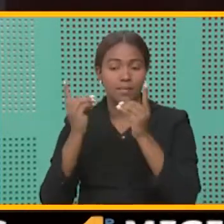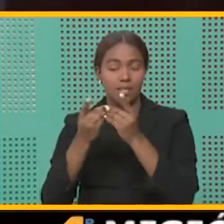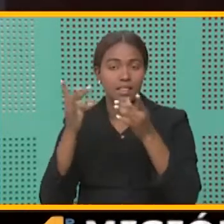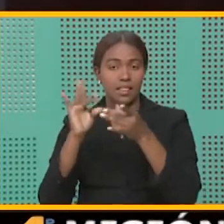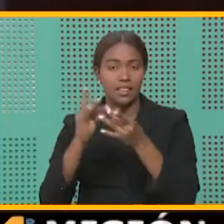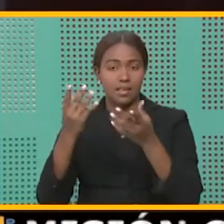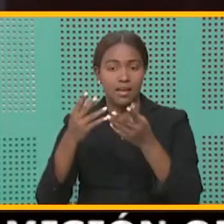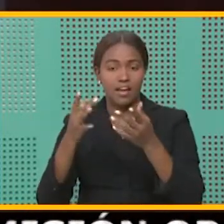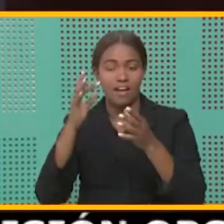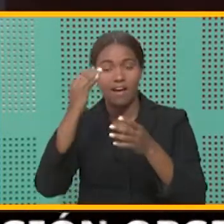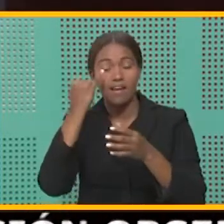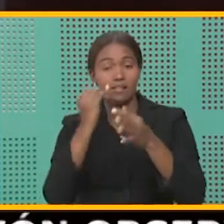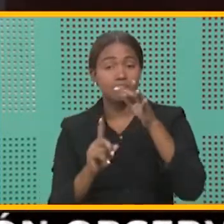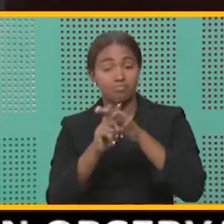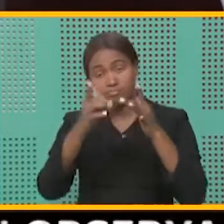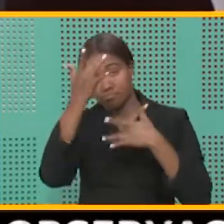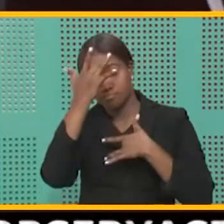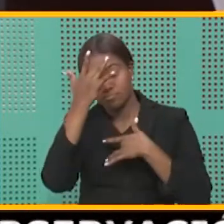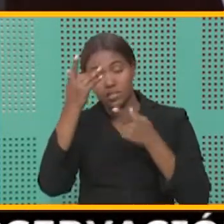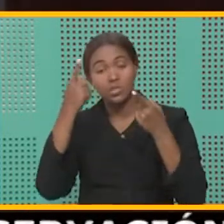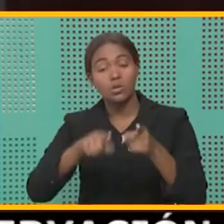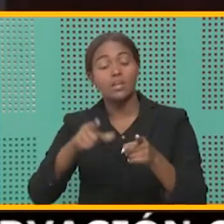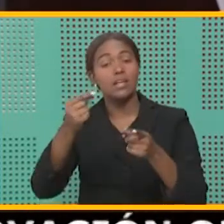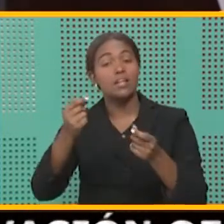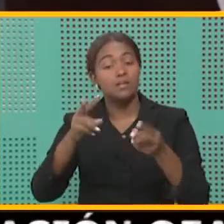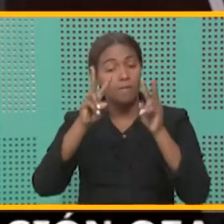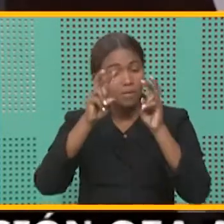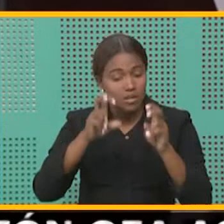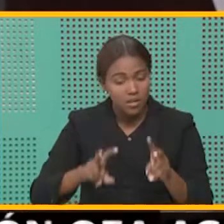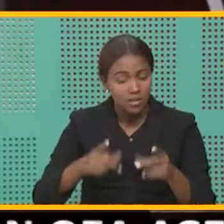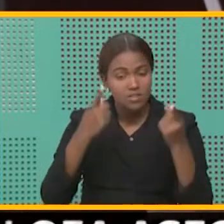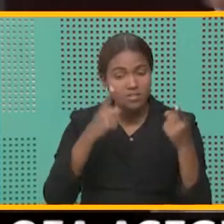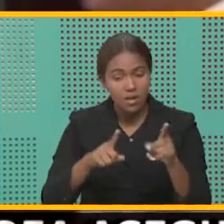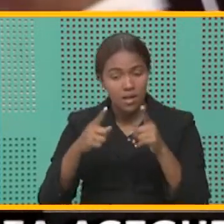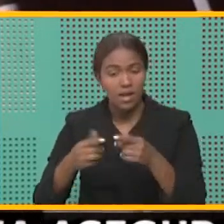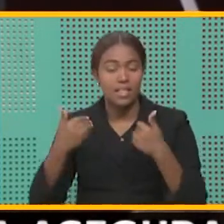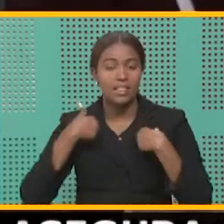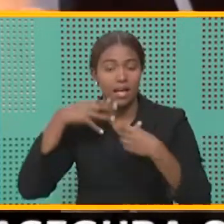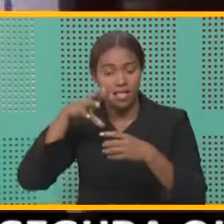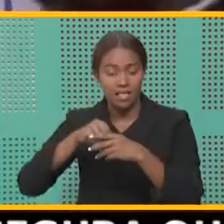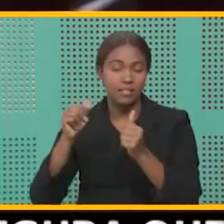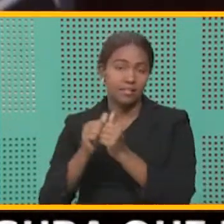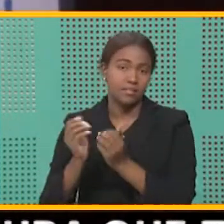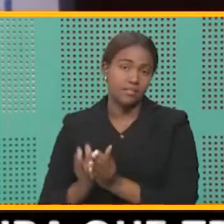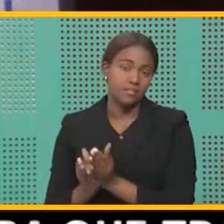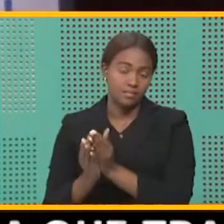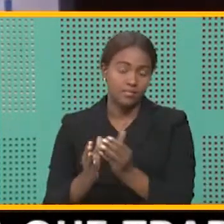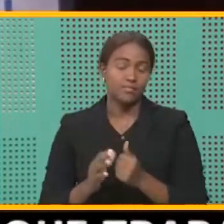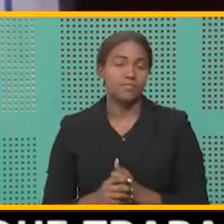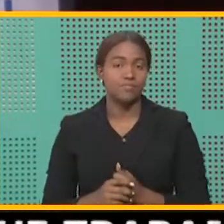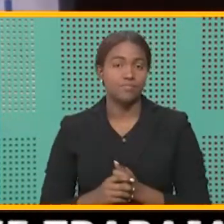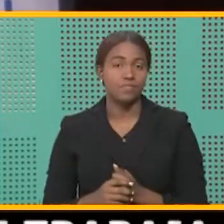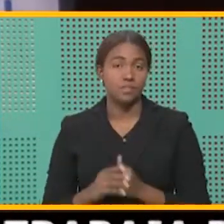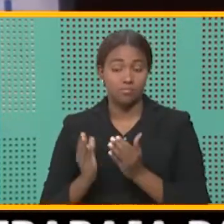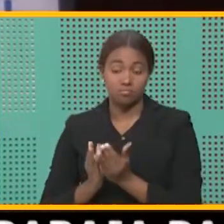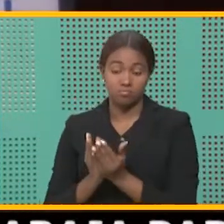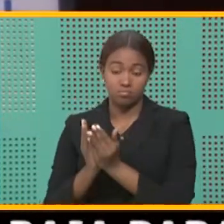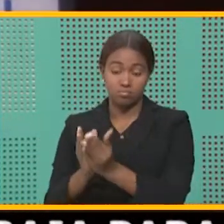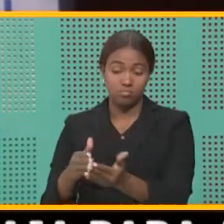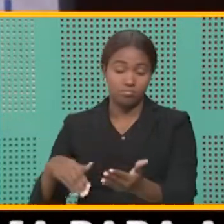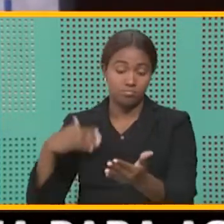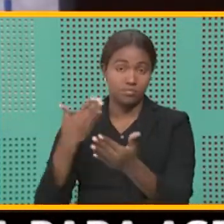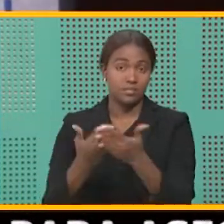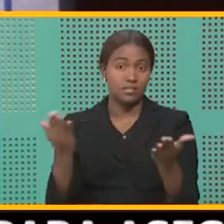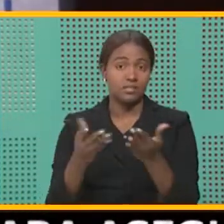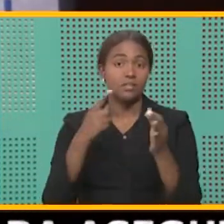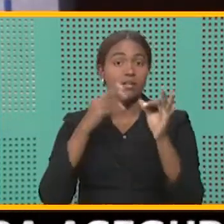Epidemiología, y entonces ellos revisan los casos que estén a bordo de la embarcación. Están llegando cruceros. Es importante